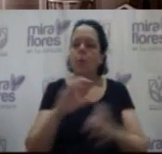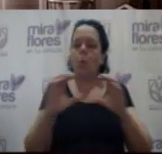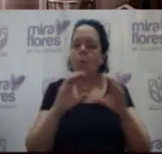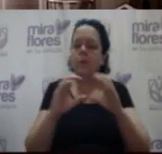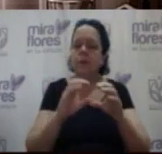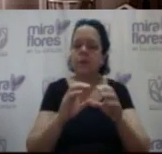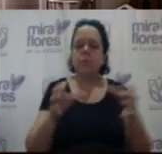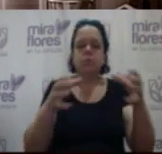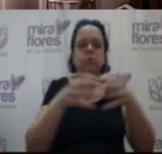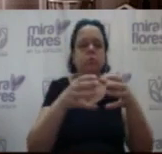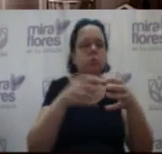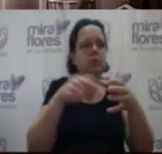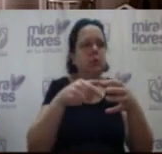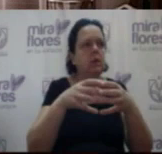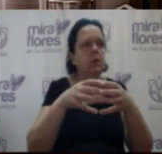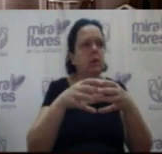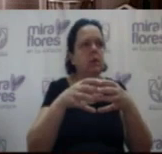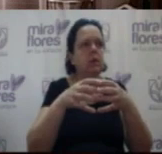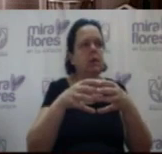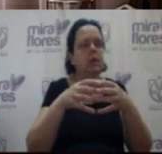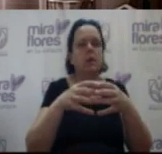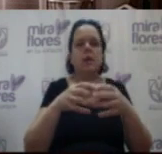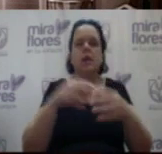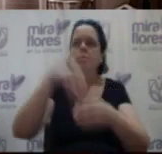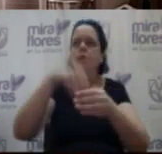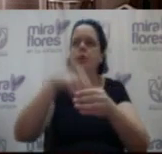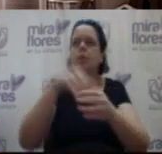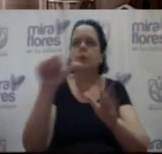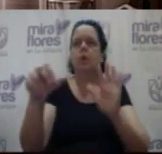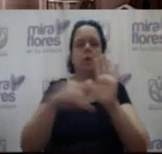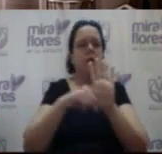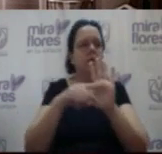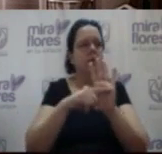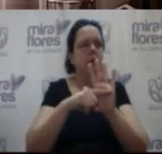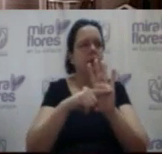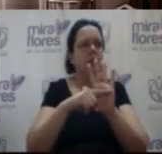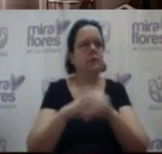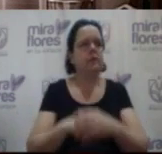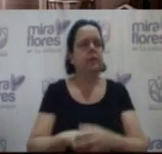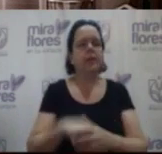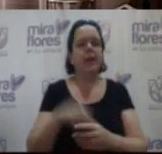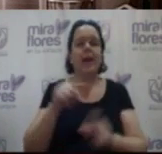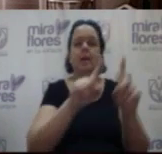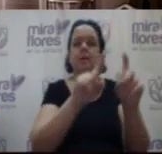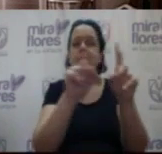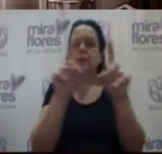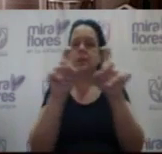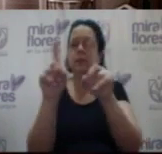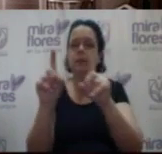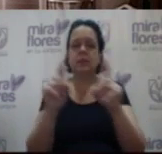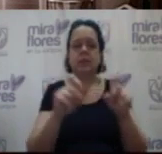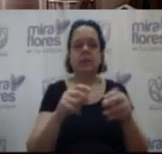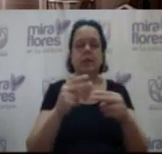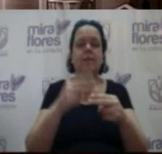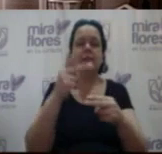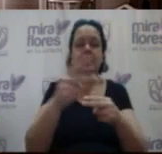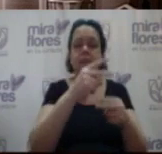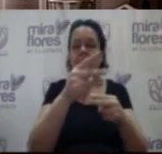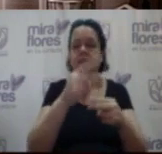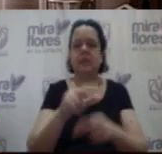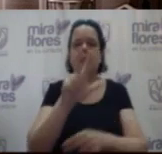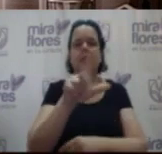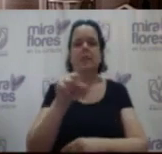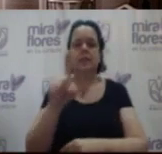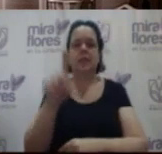vez en forma negativa. Esta vez, las encuestas arrojaron que el 31%